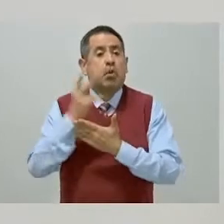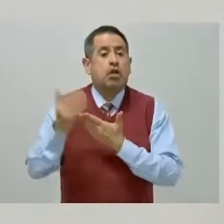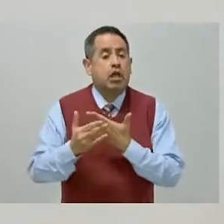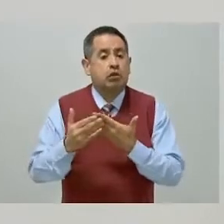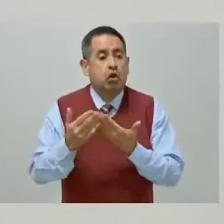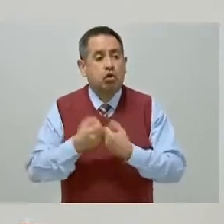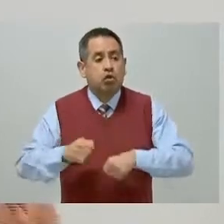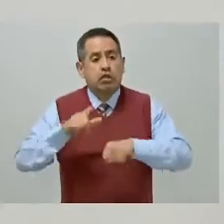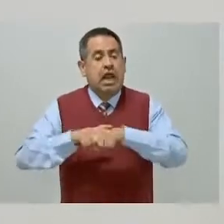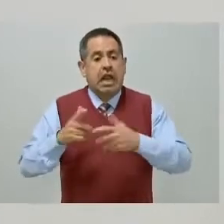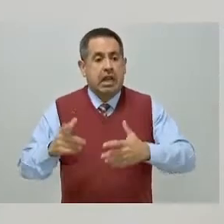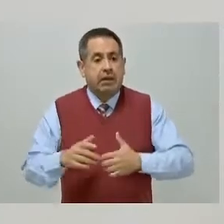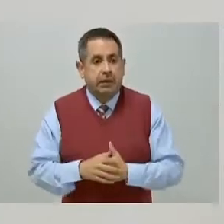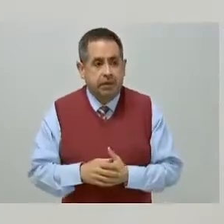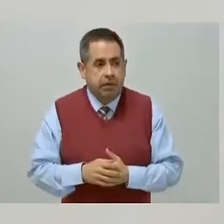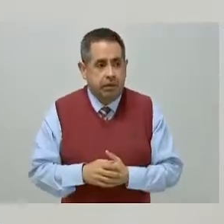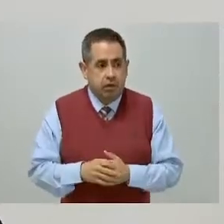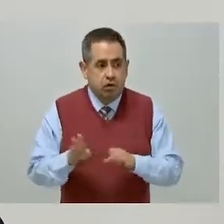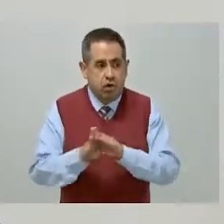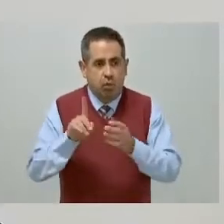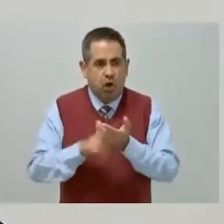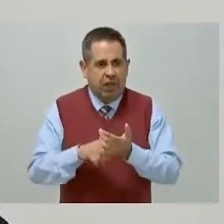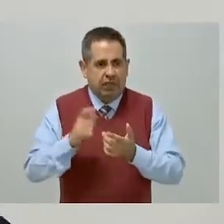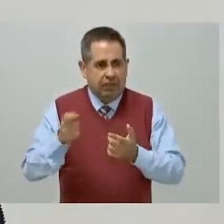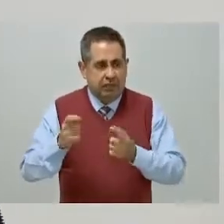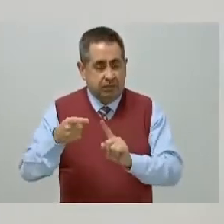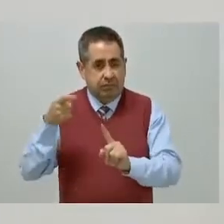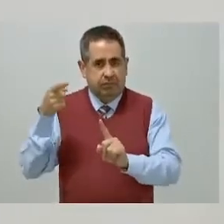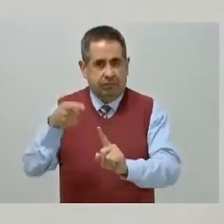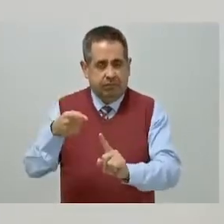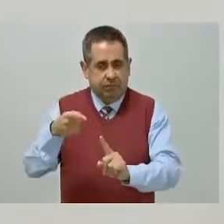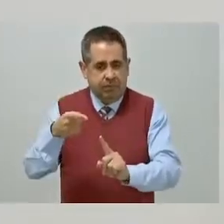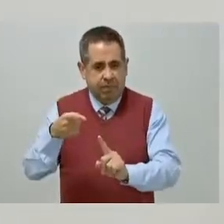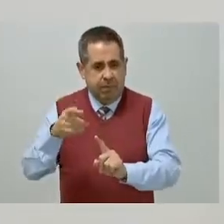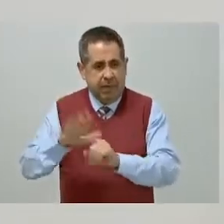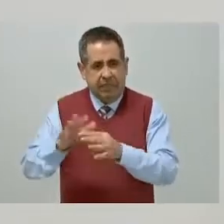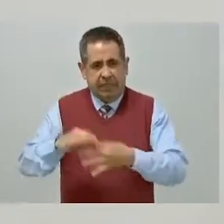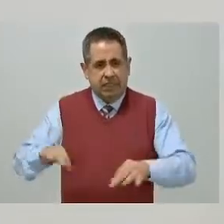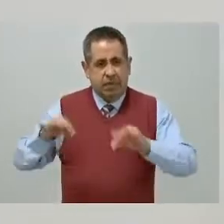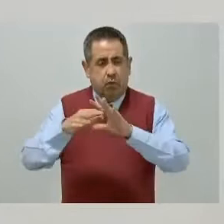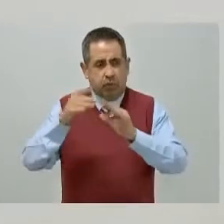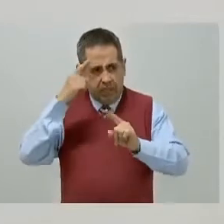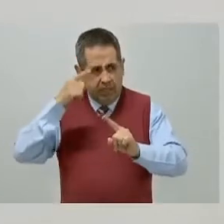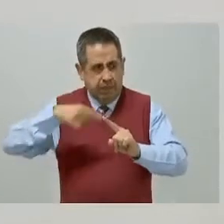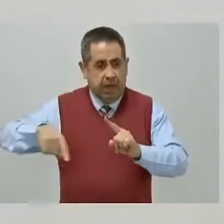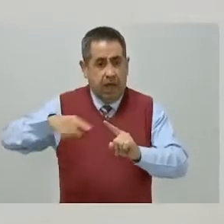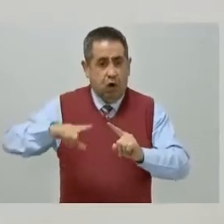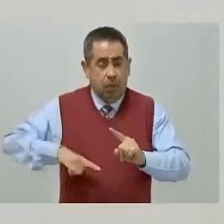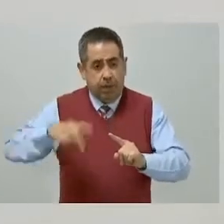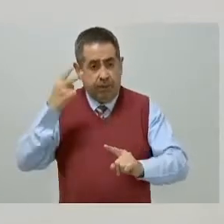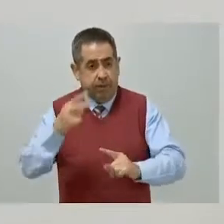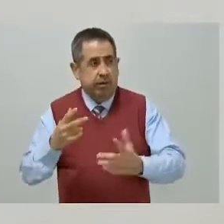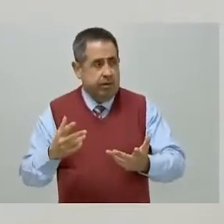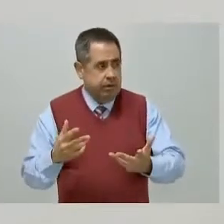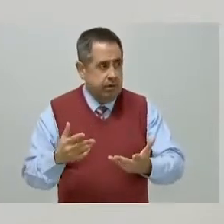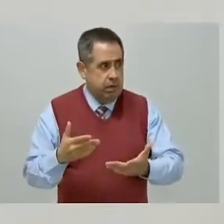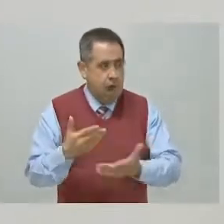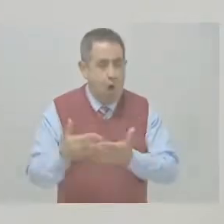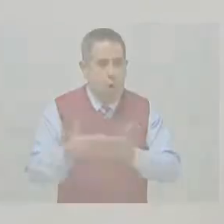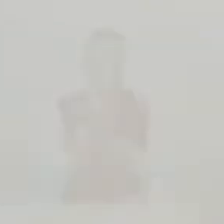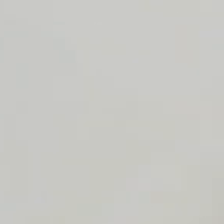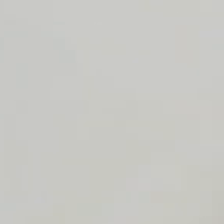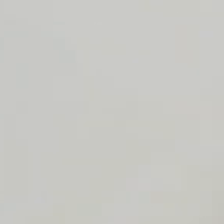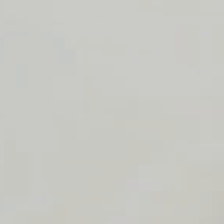social como lo es una de las obras de conectividad más importantes en nuestro Estado a la que hoy está dando